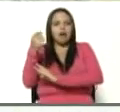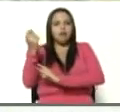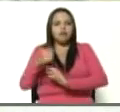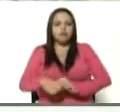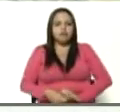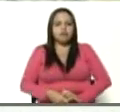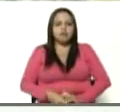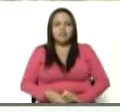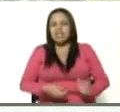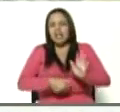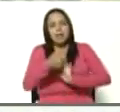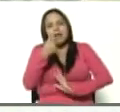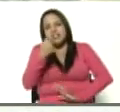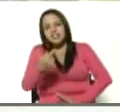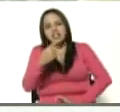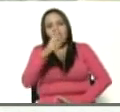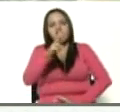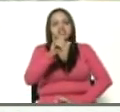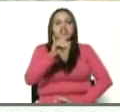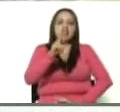dice Viruaca? Gracias.